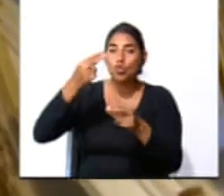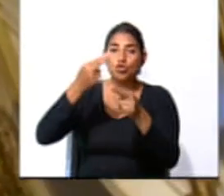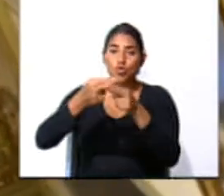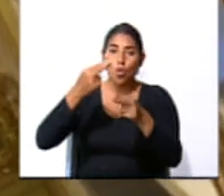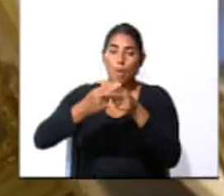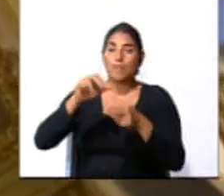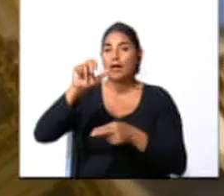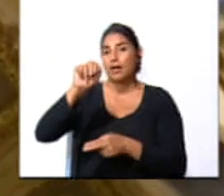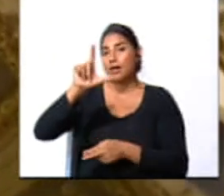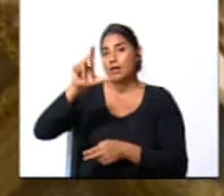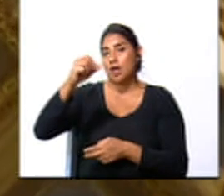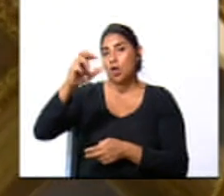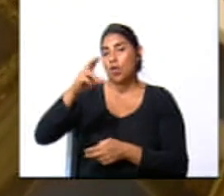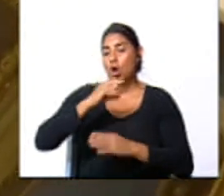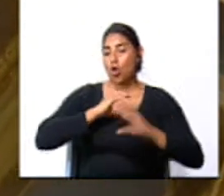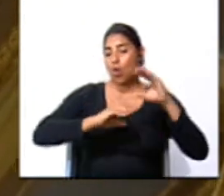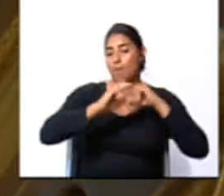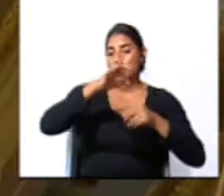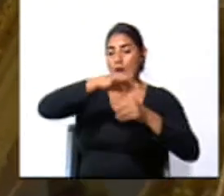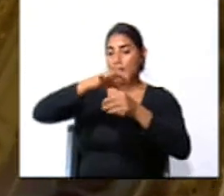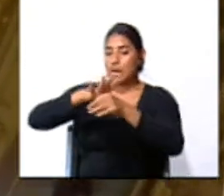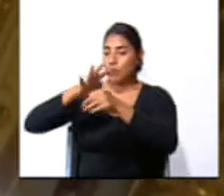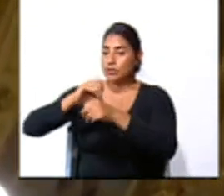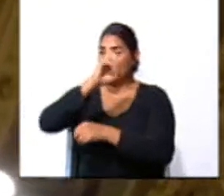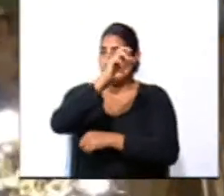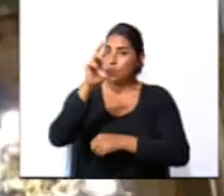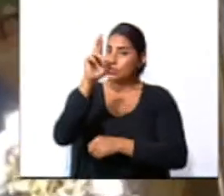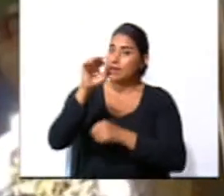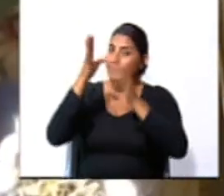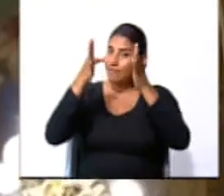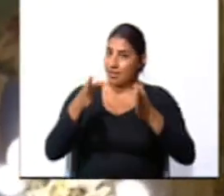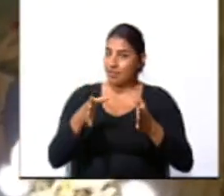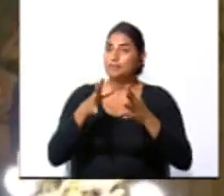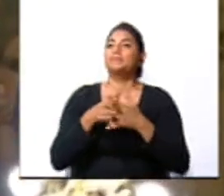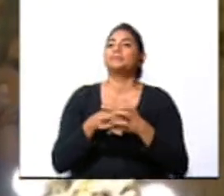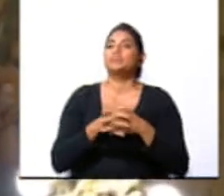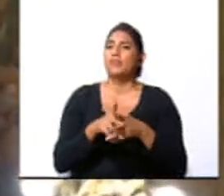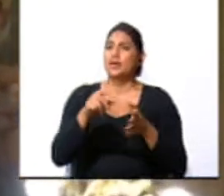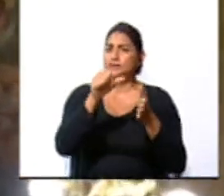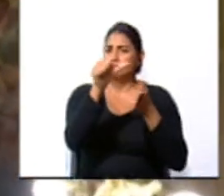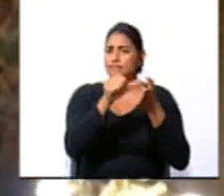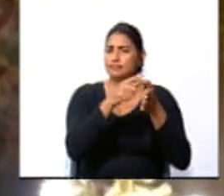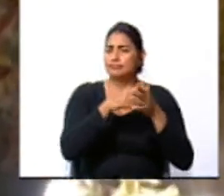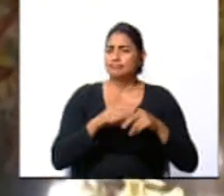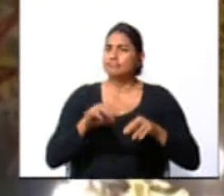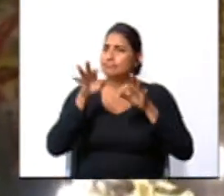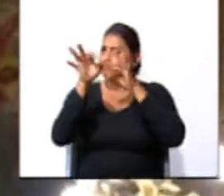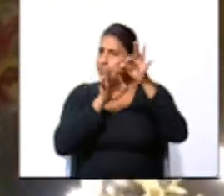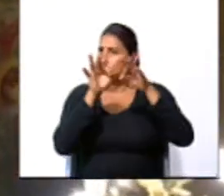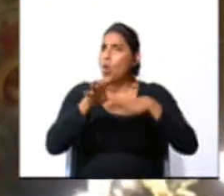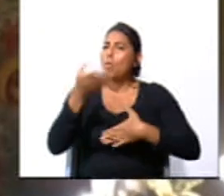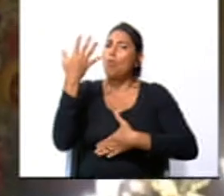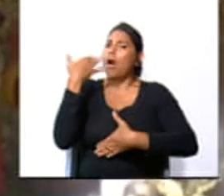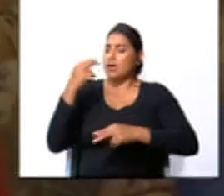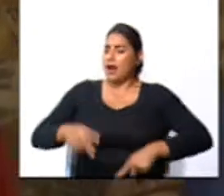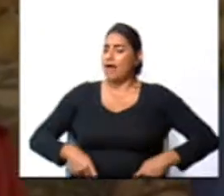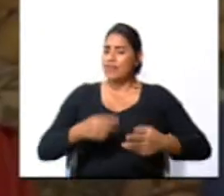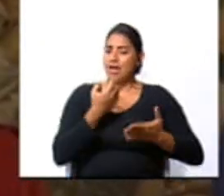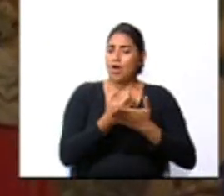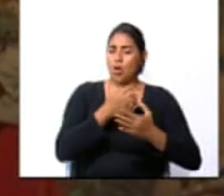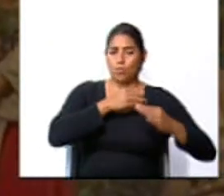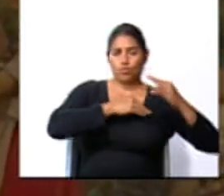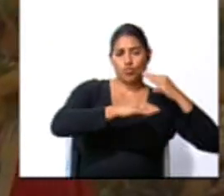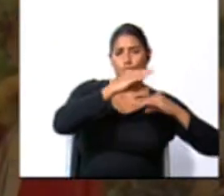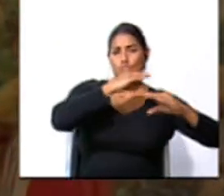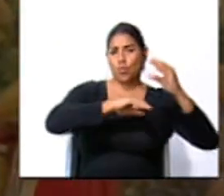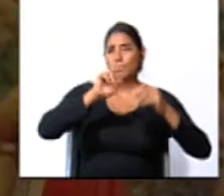Alegoría del comercio y la agricultura de Costa Rica. Esta obra describe la vida económica del país en una segunda parte del